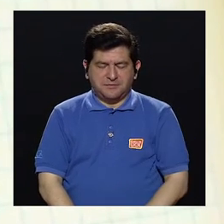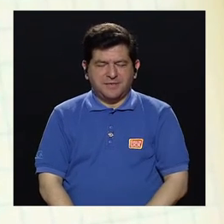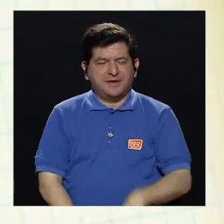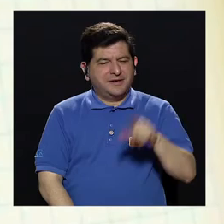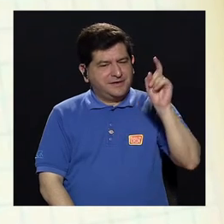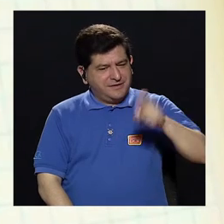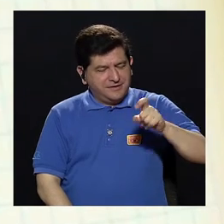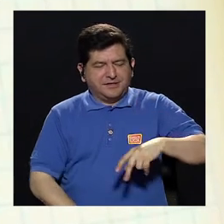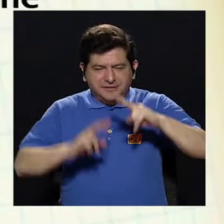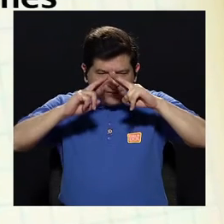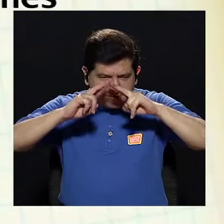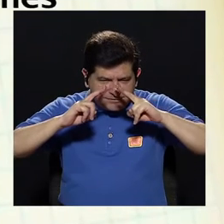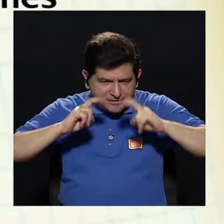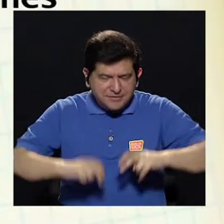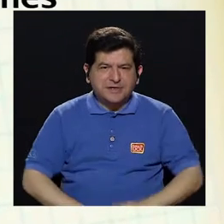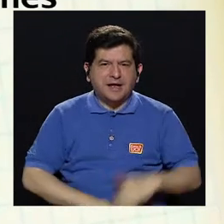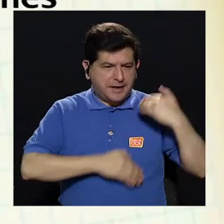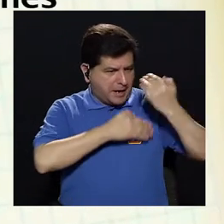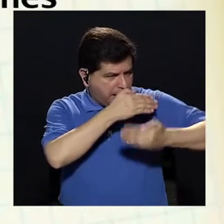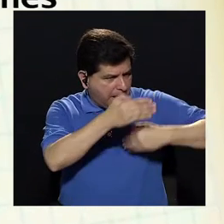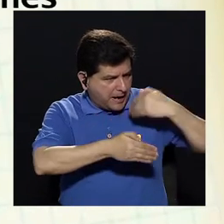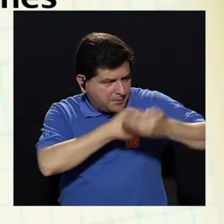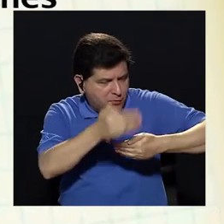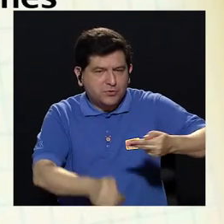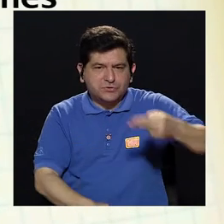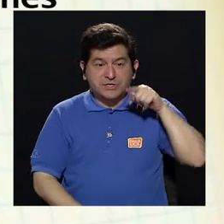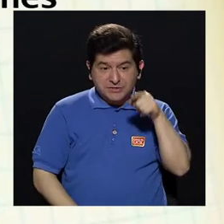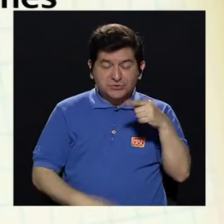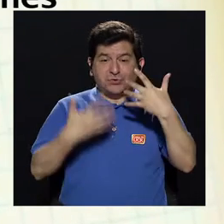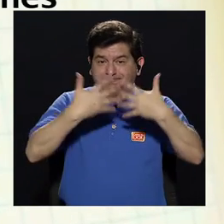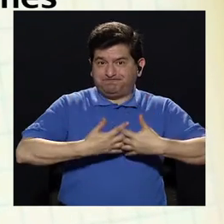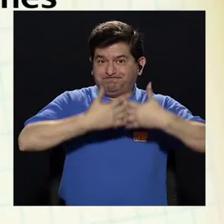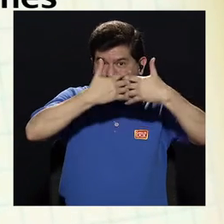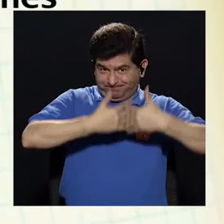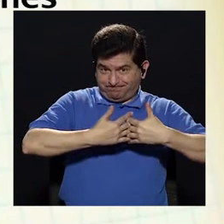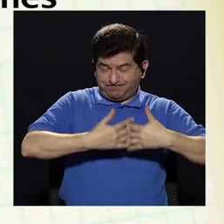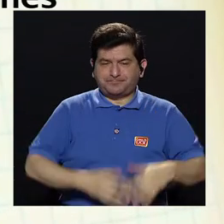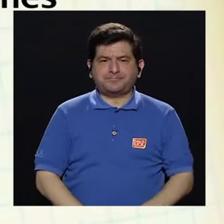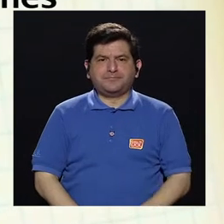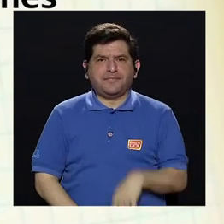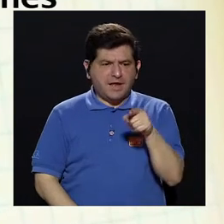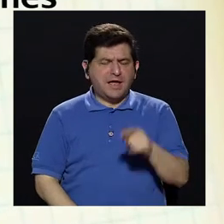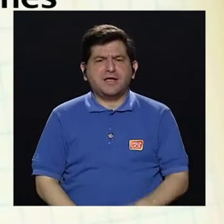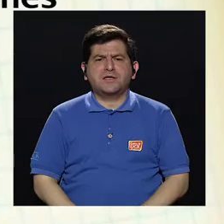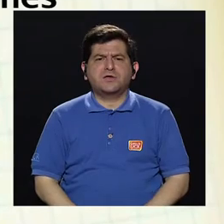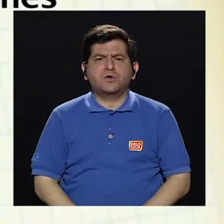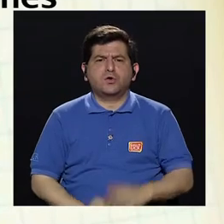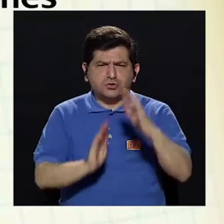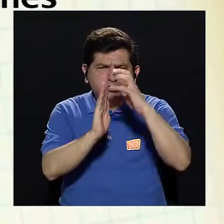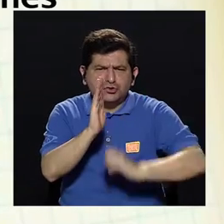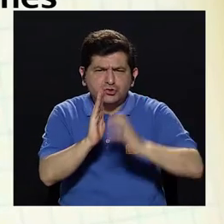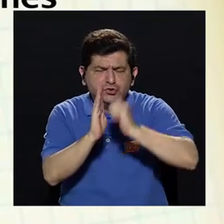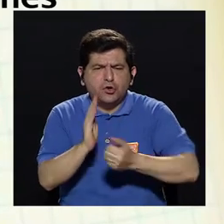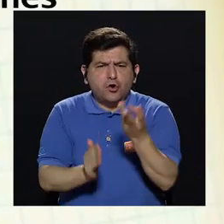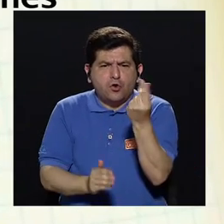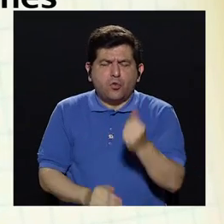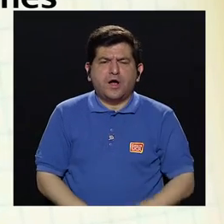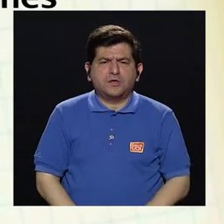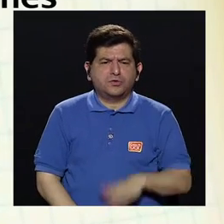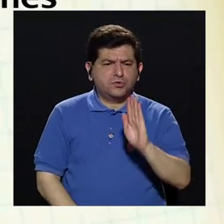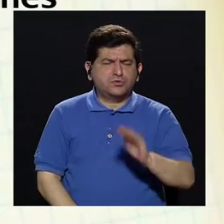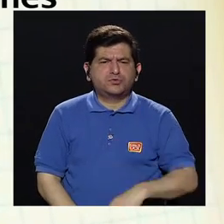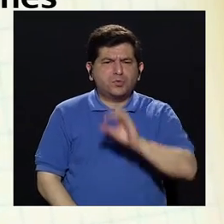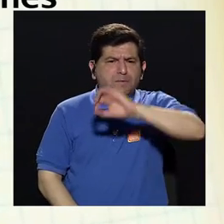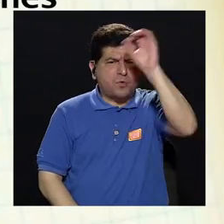conveniente revisar el comportamiento histórico de esa operadora, las comisiones que cobra, el rendimiento histórico.